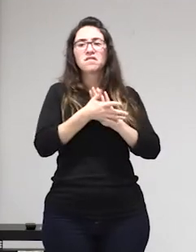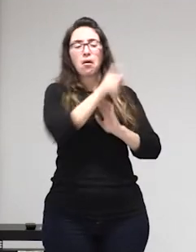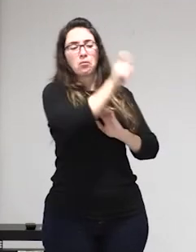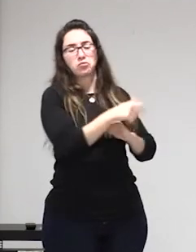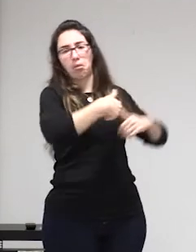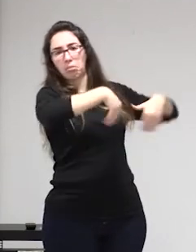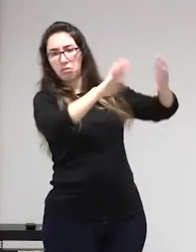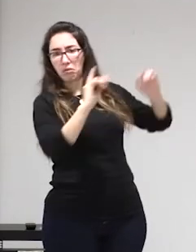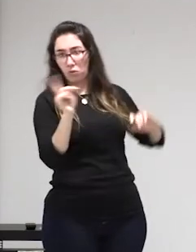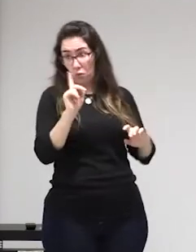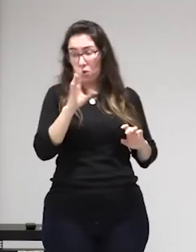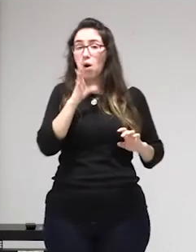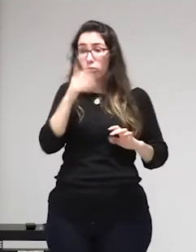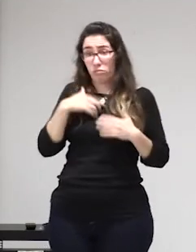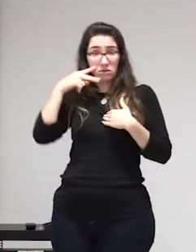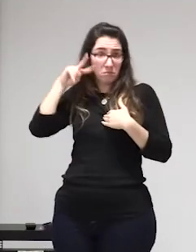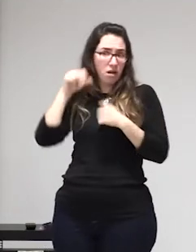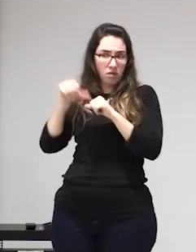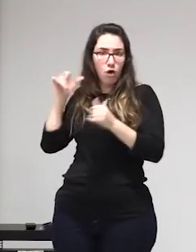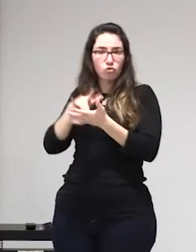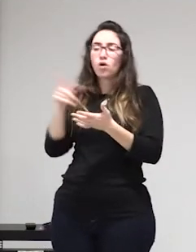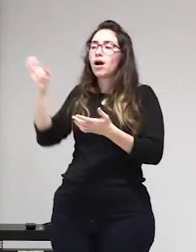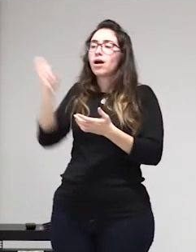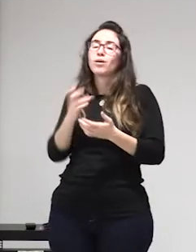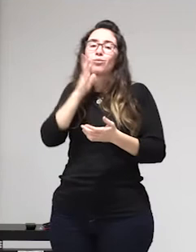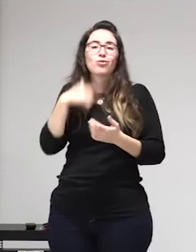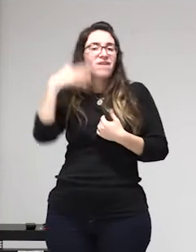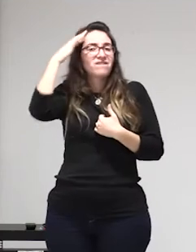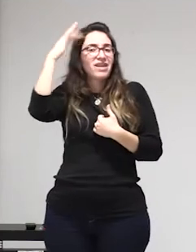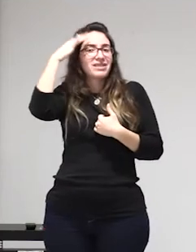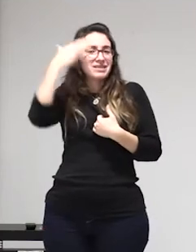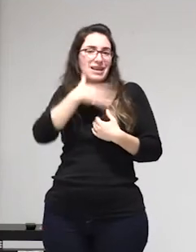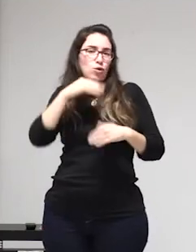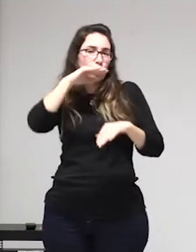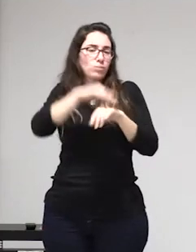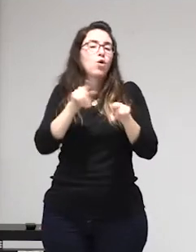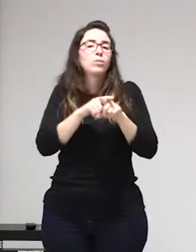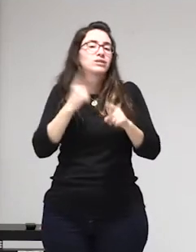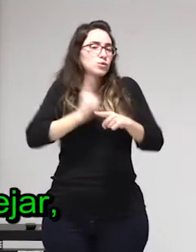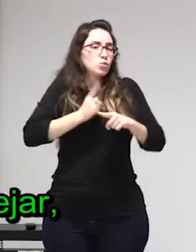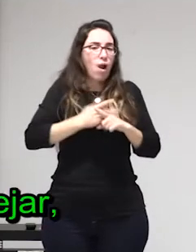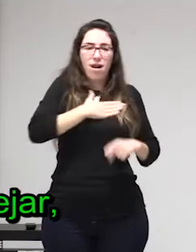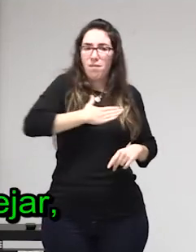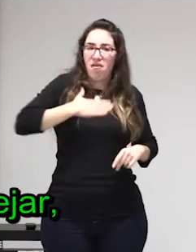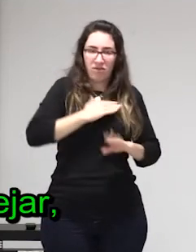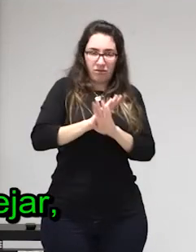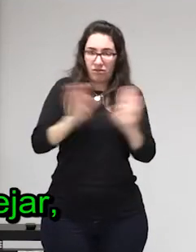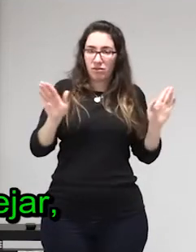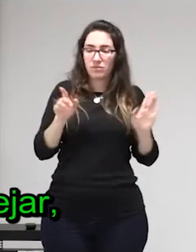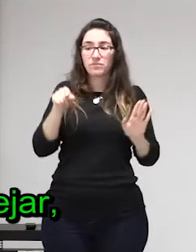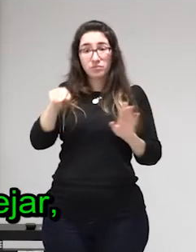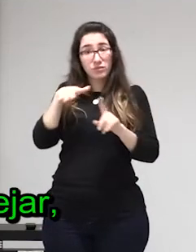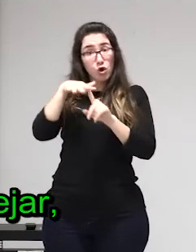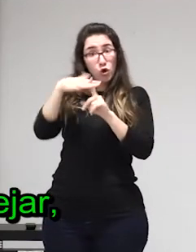y que por lo tanto bueno eso exacerba ese pensamiento de que como somos suyas en el momento en que los queremos